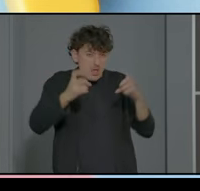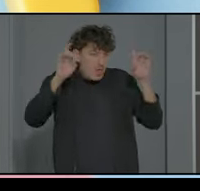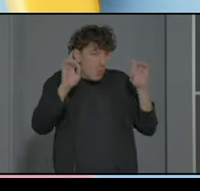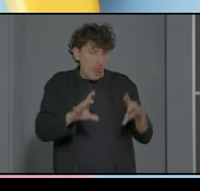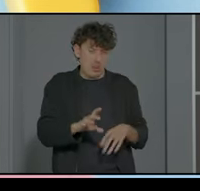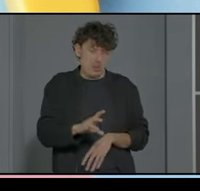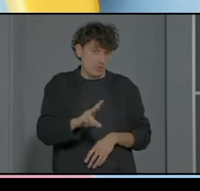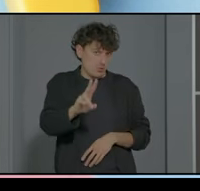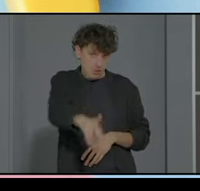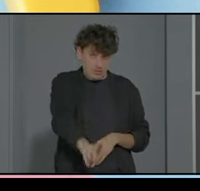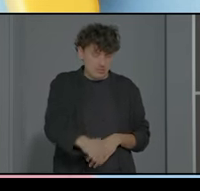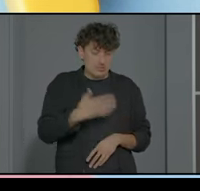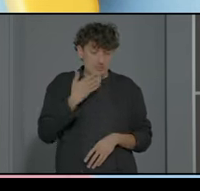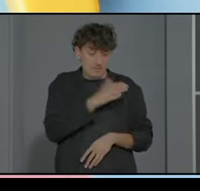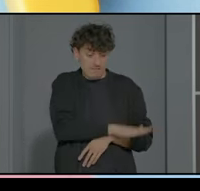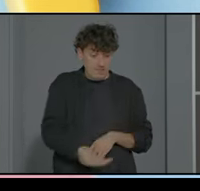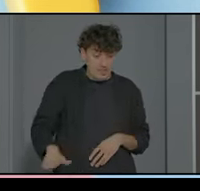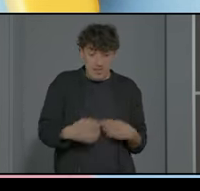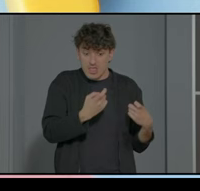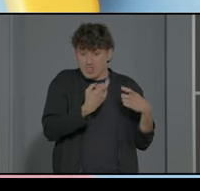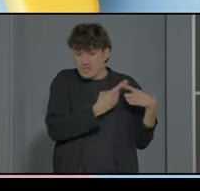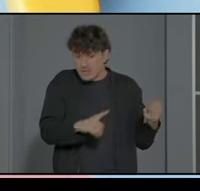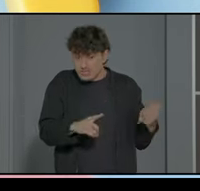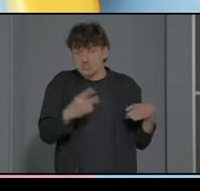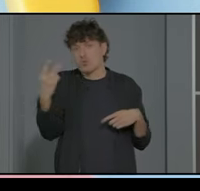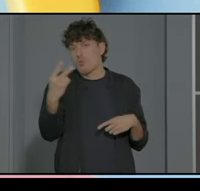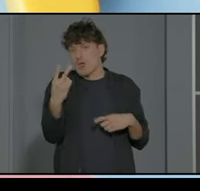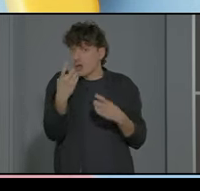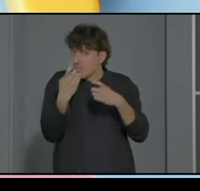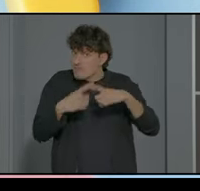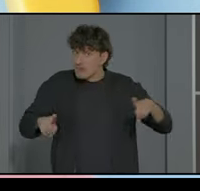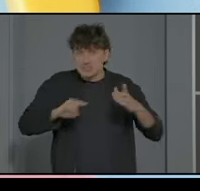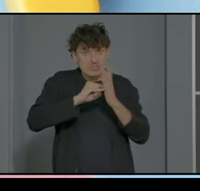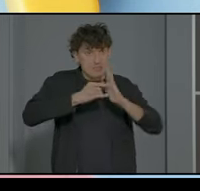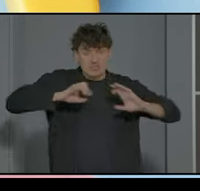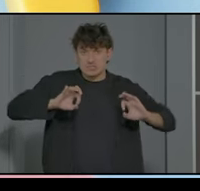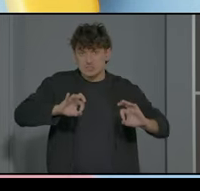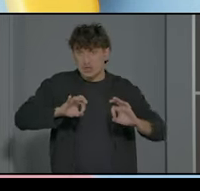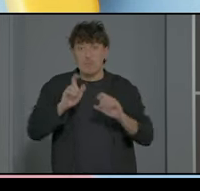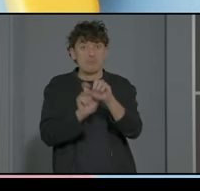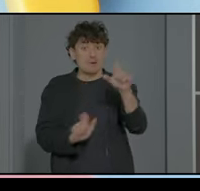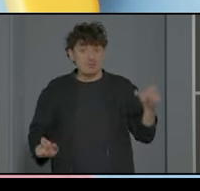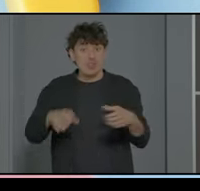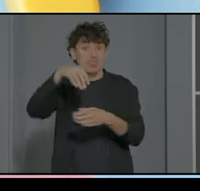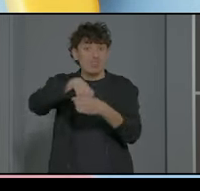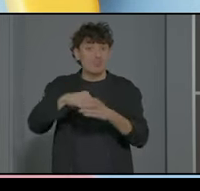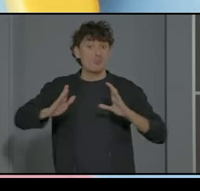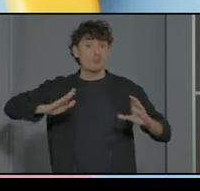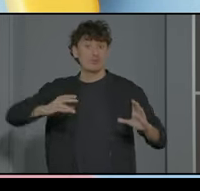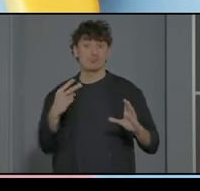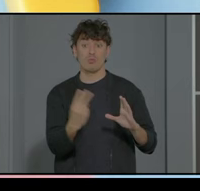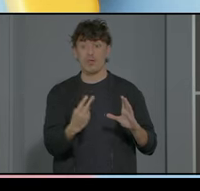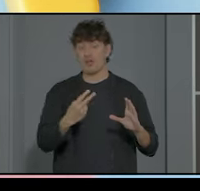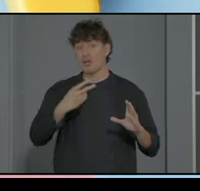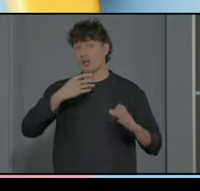pequeños que están en infantil porque tienen una necesidad de apoyo diferente son los que tenemos en secundaria porque el sistema es así obviamente las personas que tenemos en secundaria la discapacidad